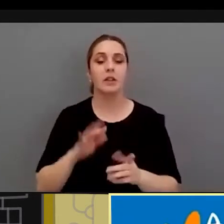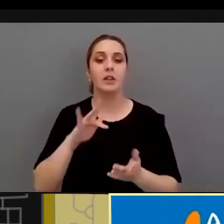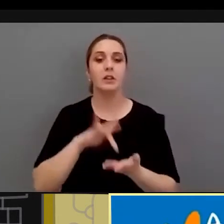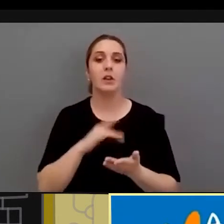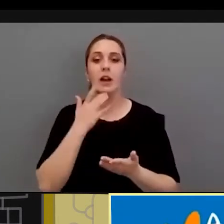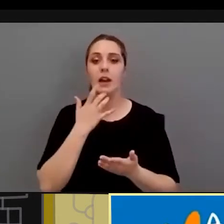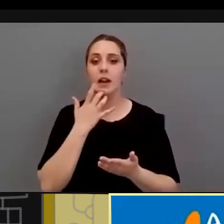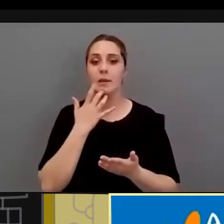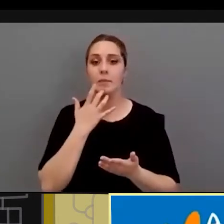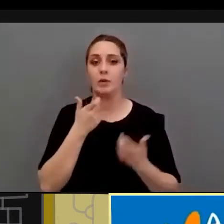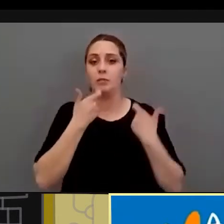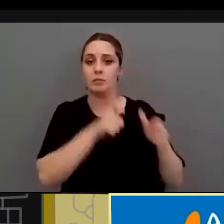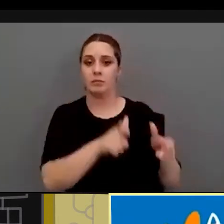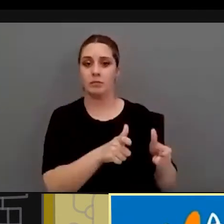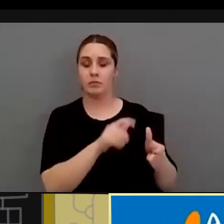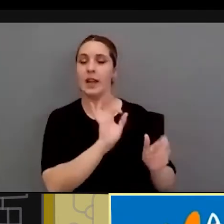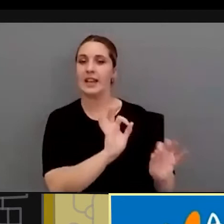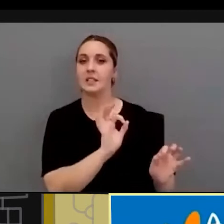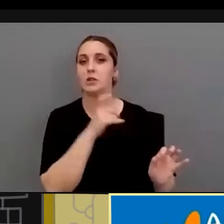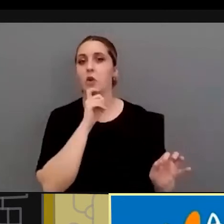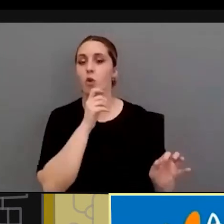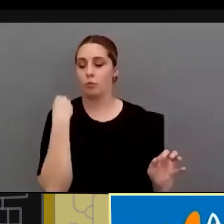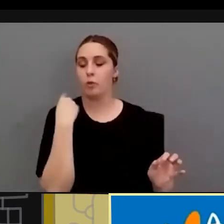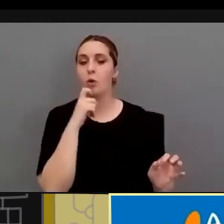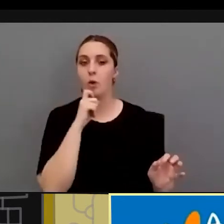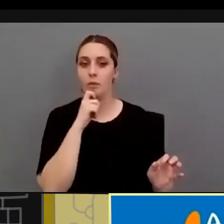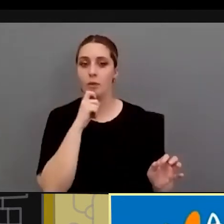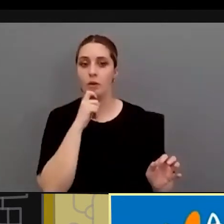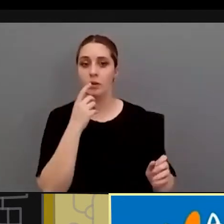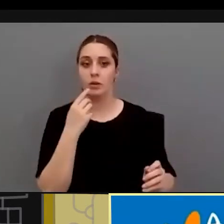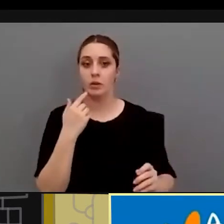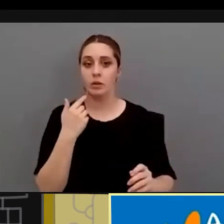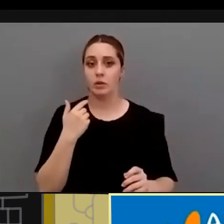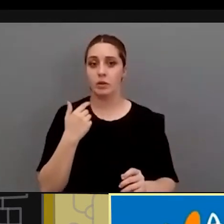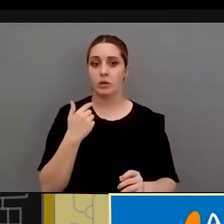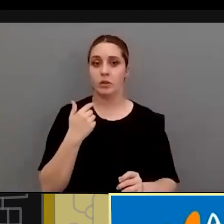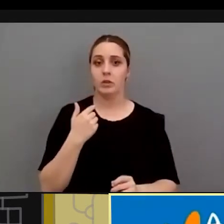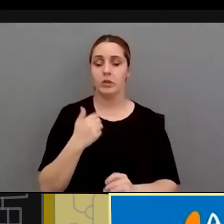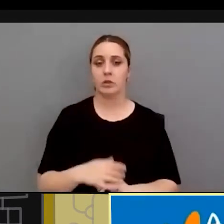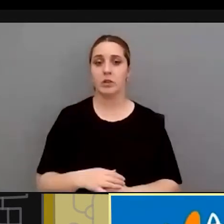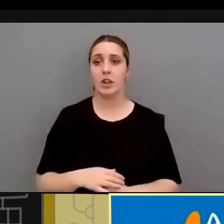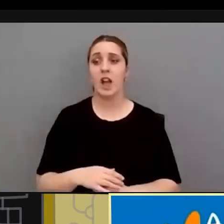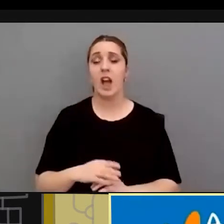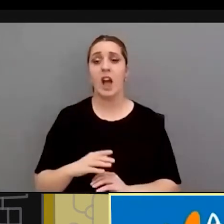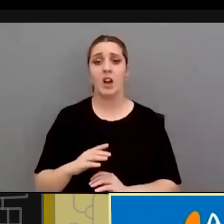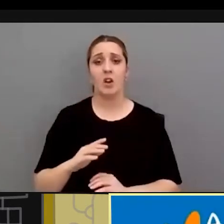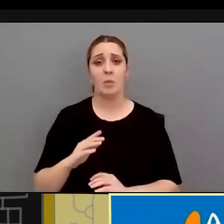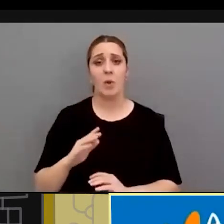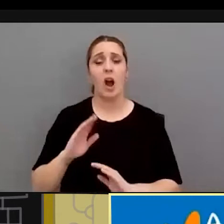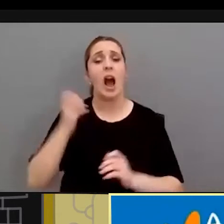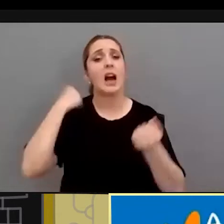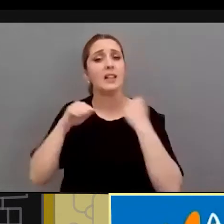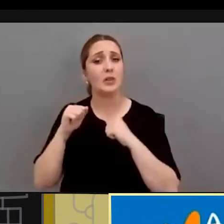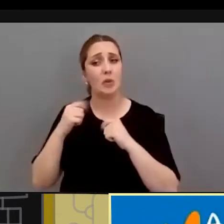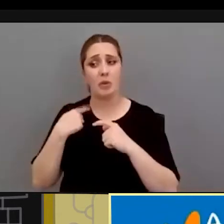categorizarla así pues que me estás tratando de forma diferencial y que en ese tratamiento diferencial que me estás